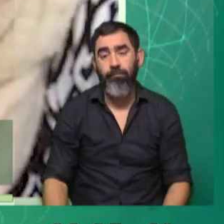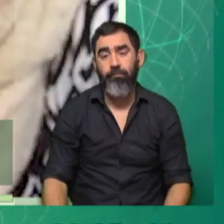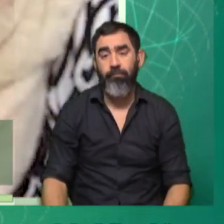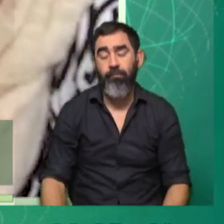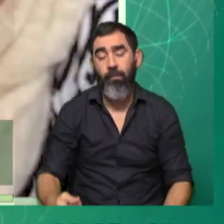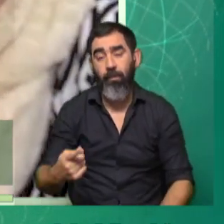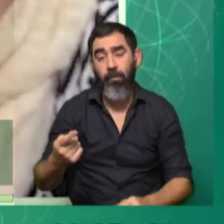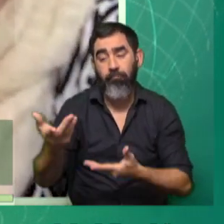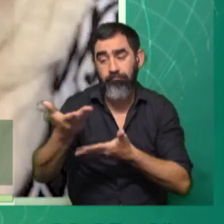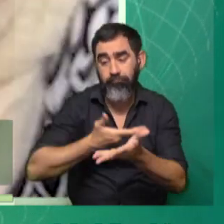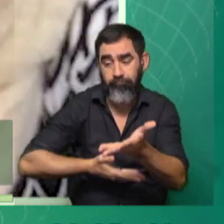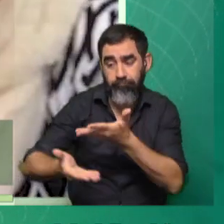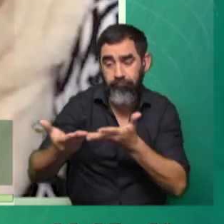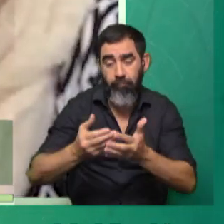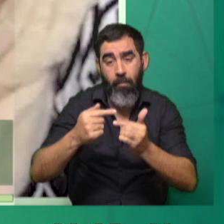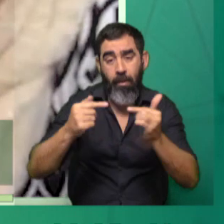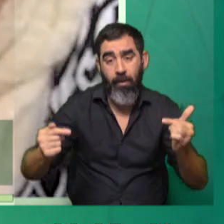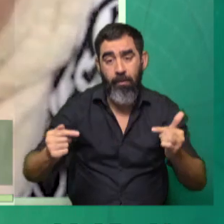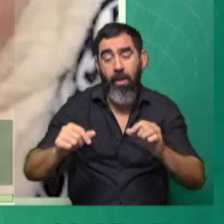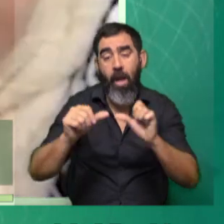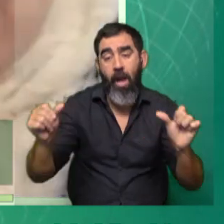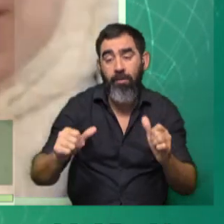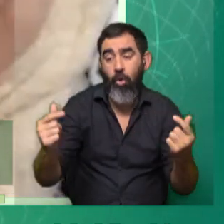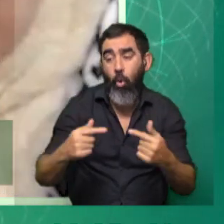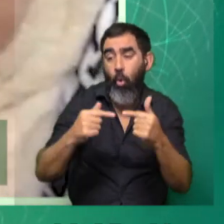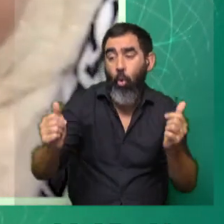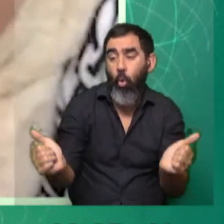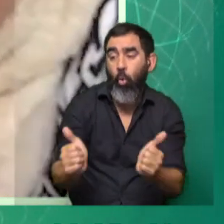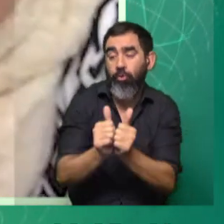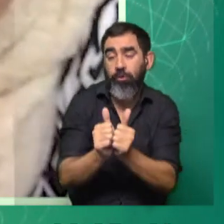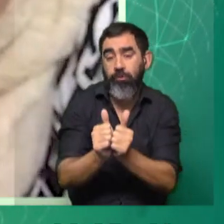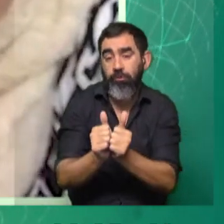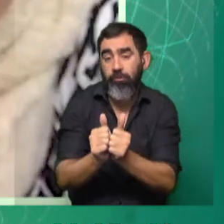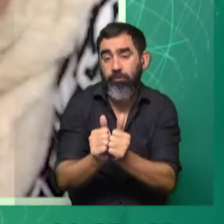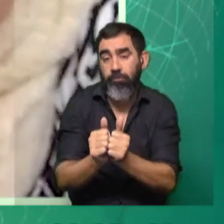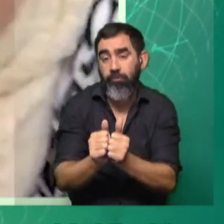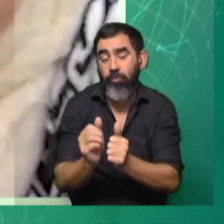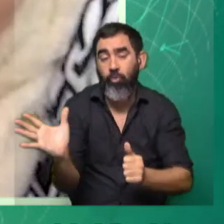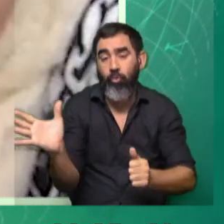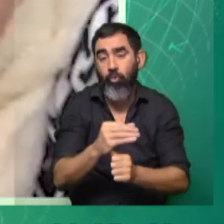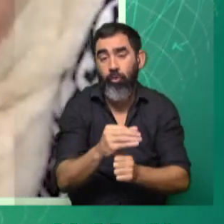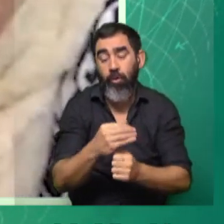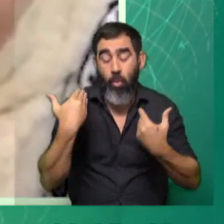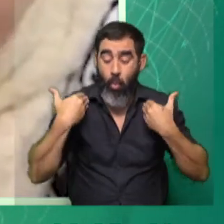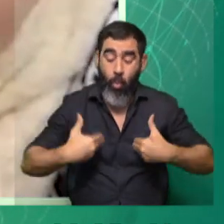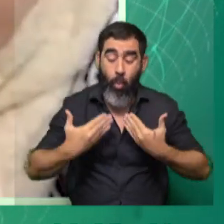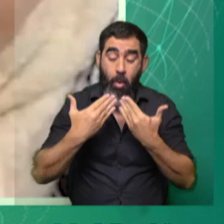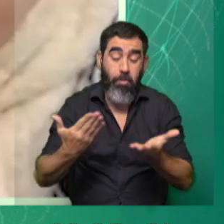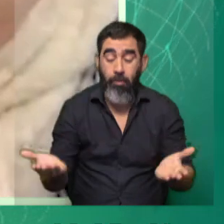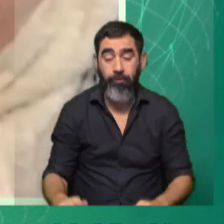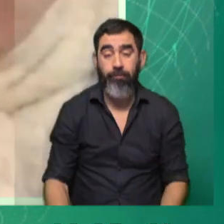convivir con los materiales y hacer algo juntas desde el cuerpo.